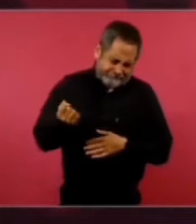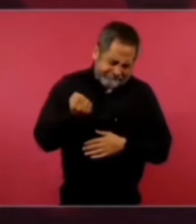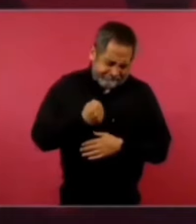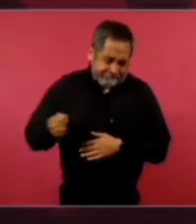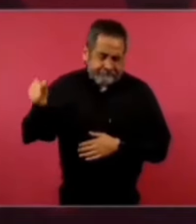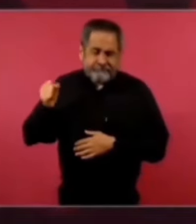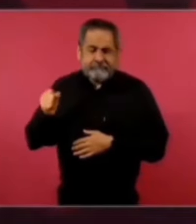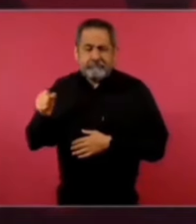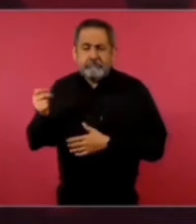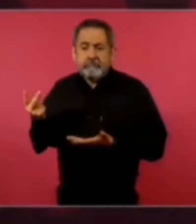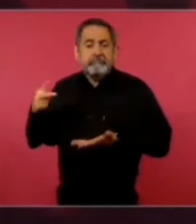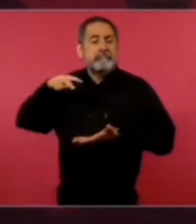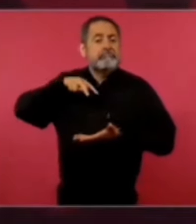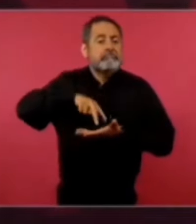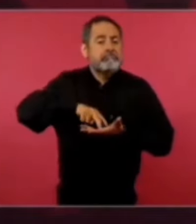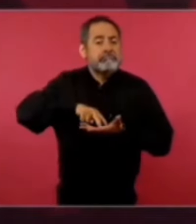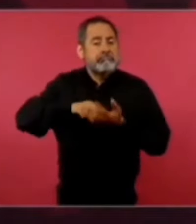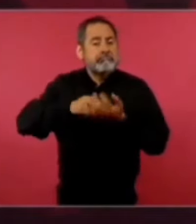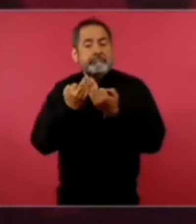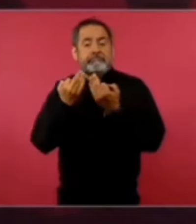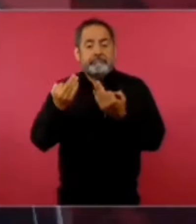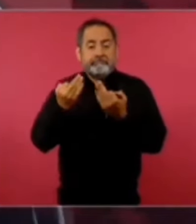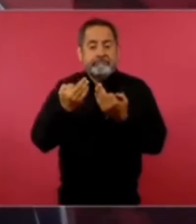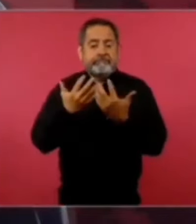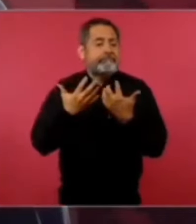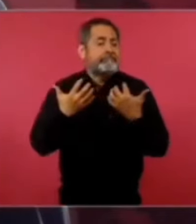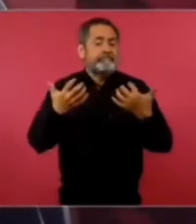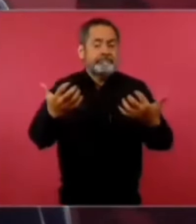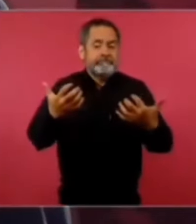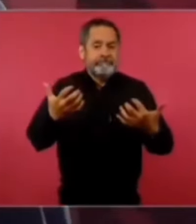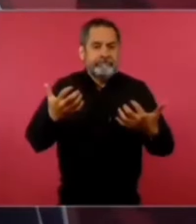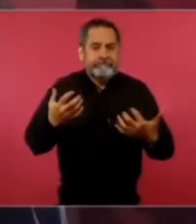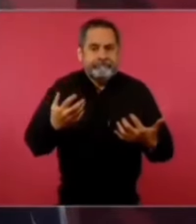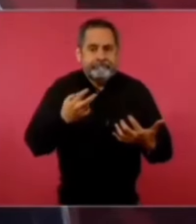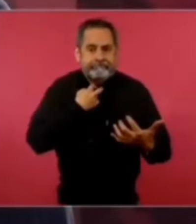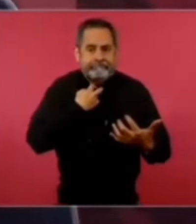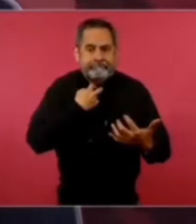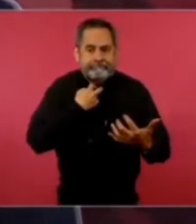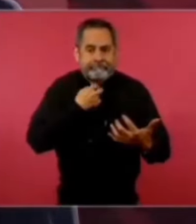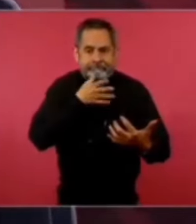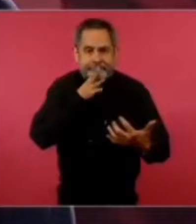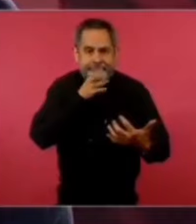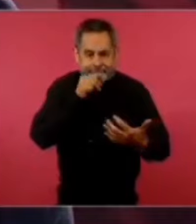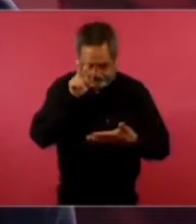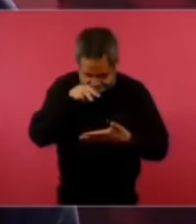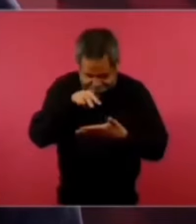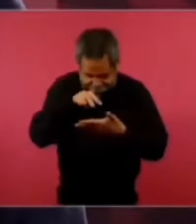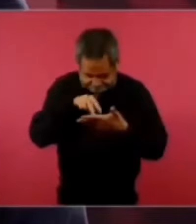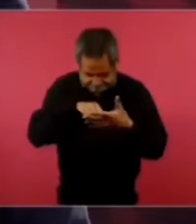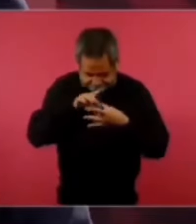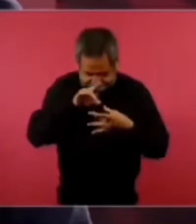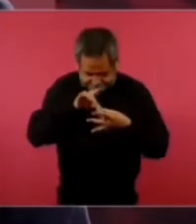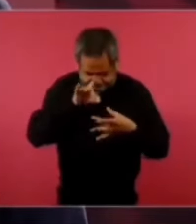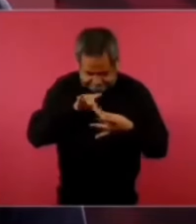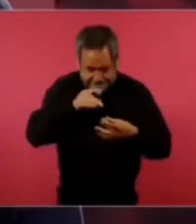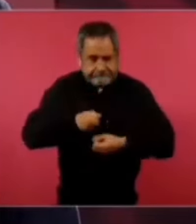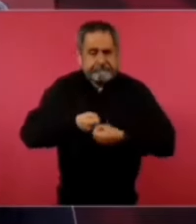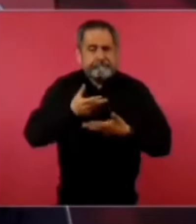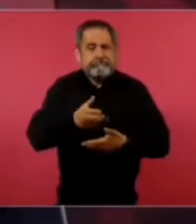Que no comunican,